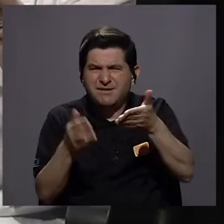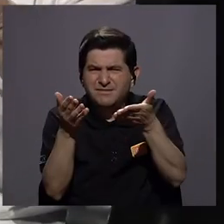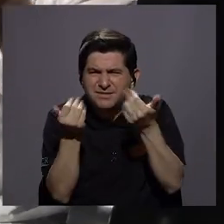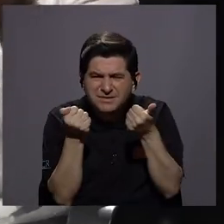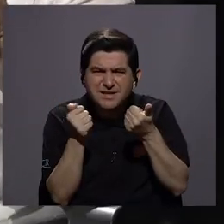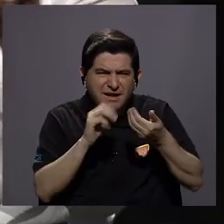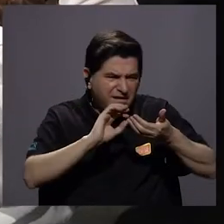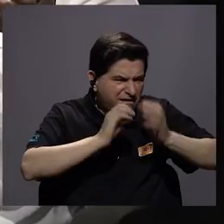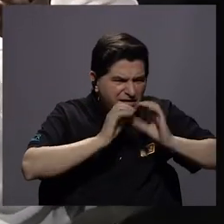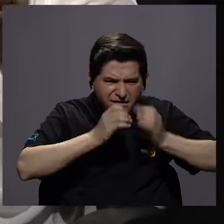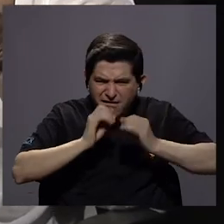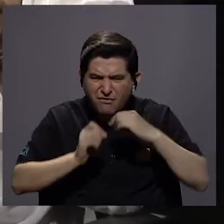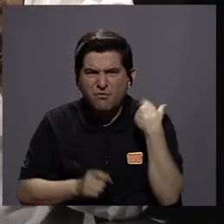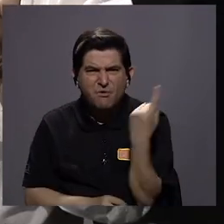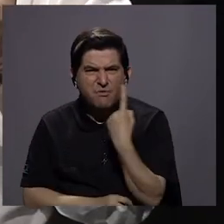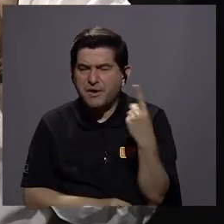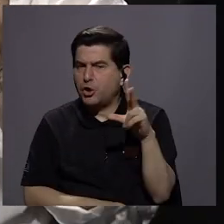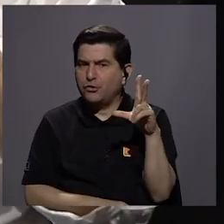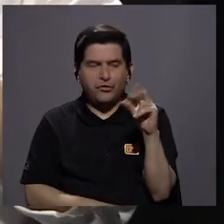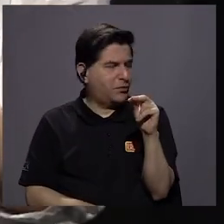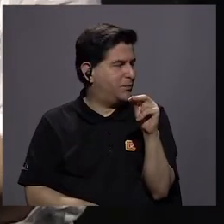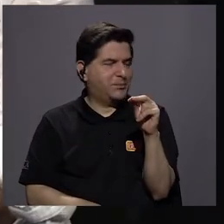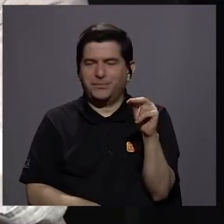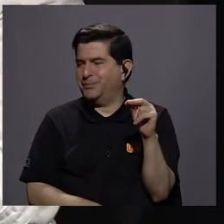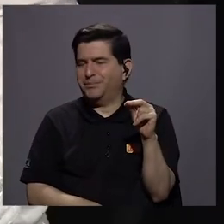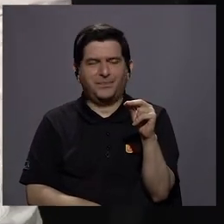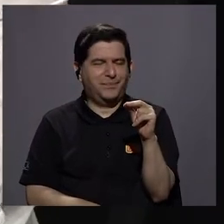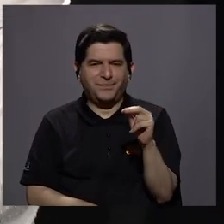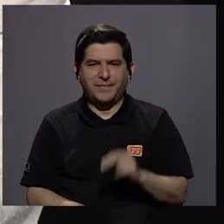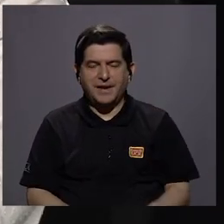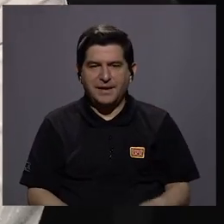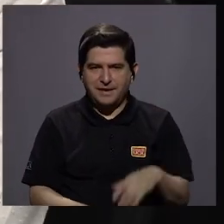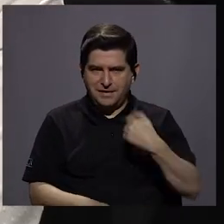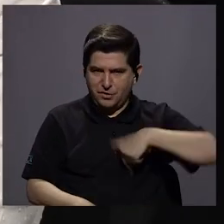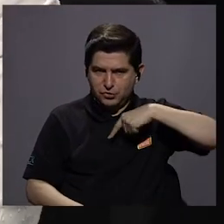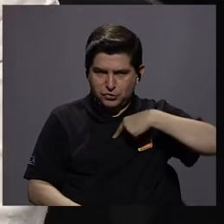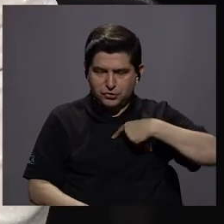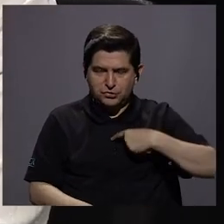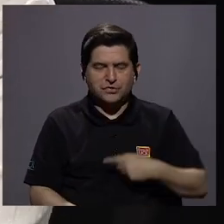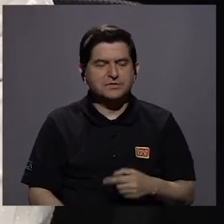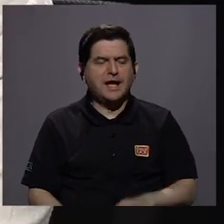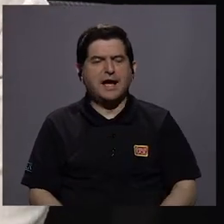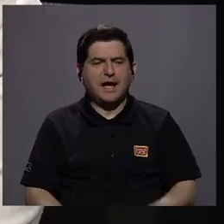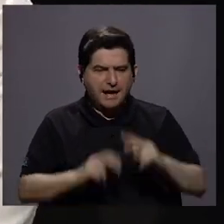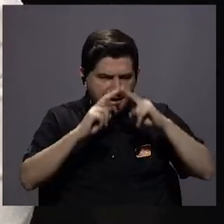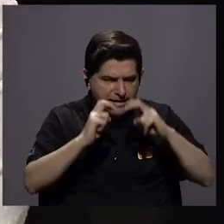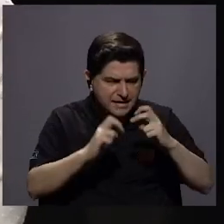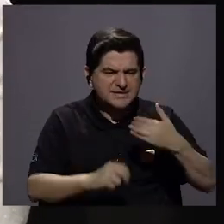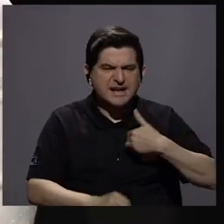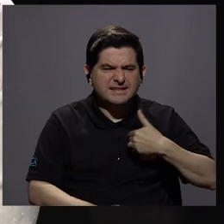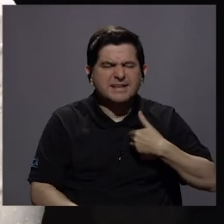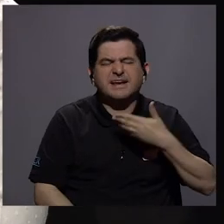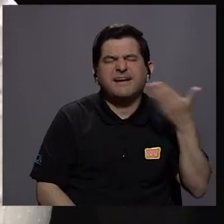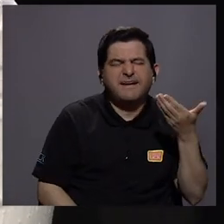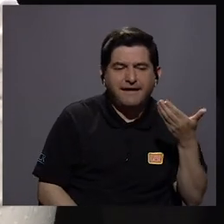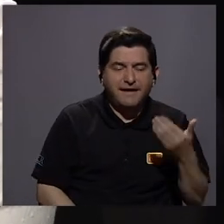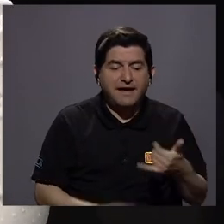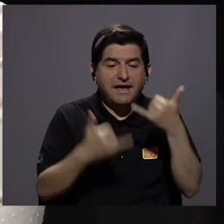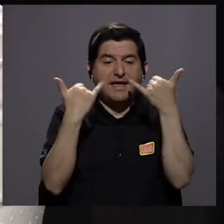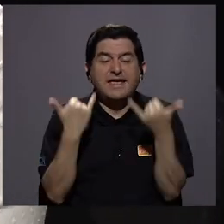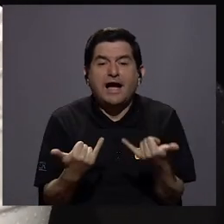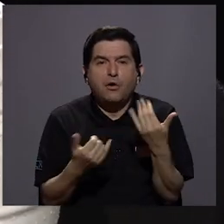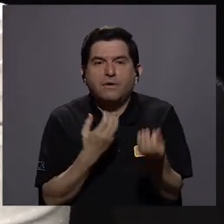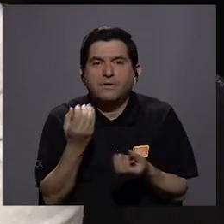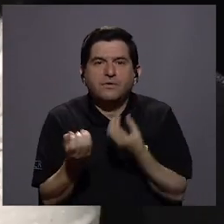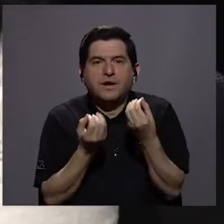números nada más sino hacer un alto y decir muy bien esto es lo que tenemos y ahora qué qué